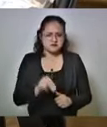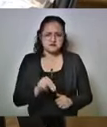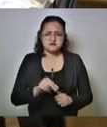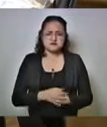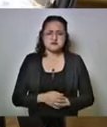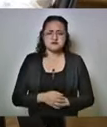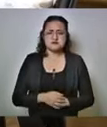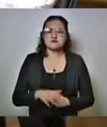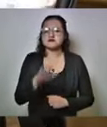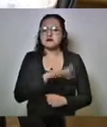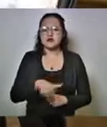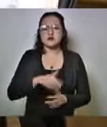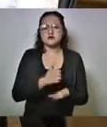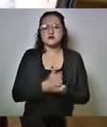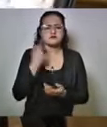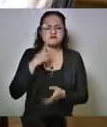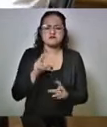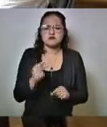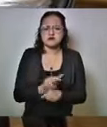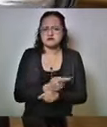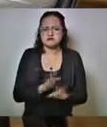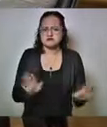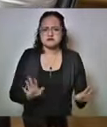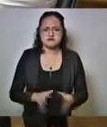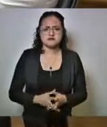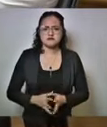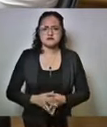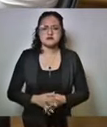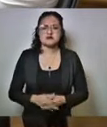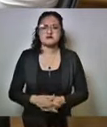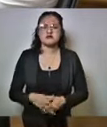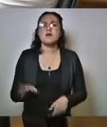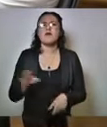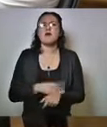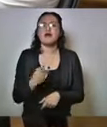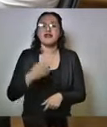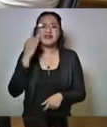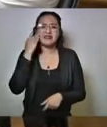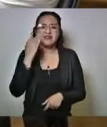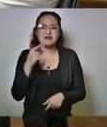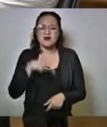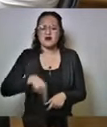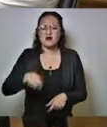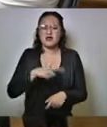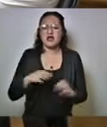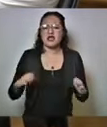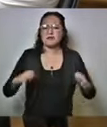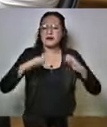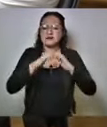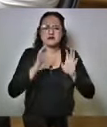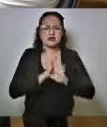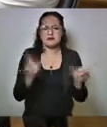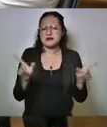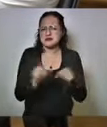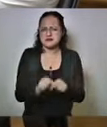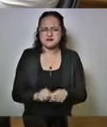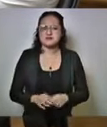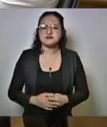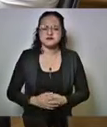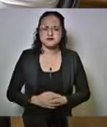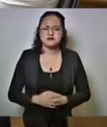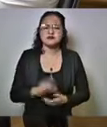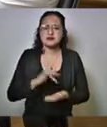ni en la zona metropolitana es por el tiempo de la contingencia no más